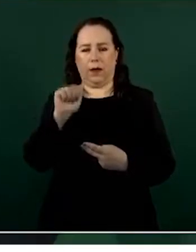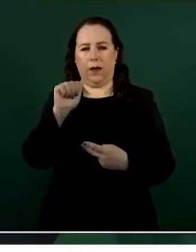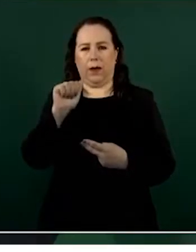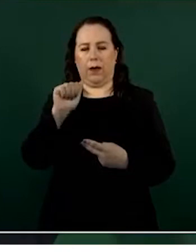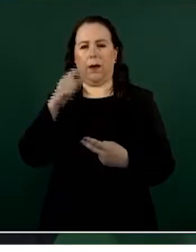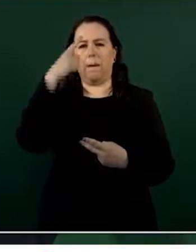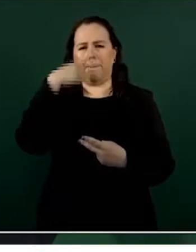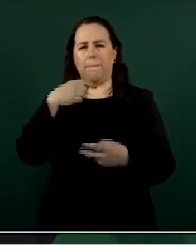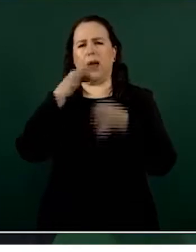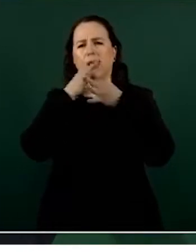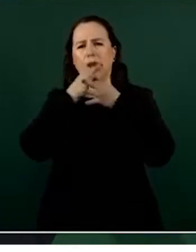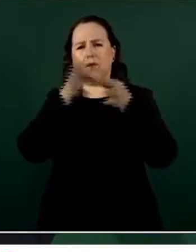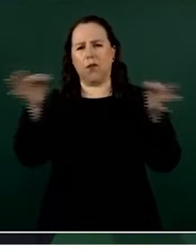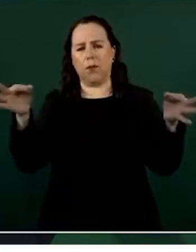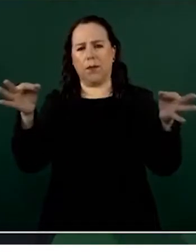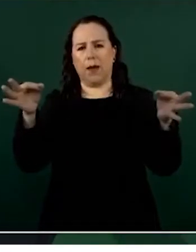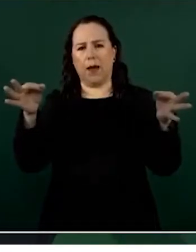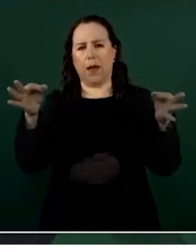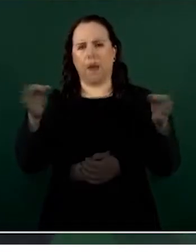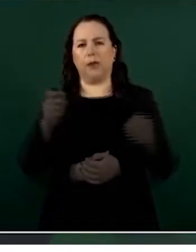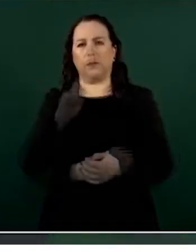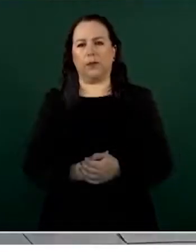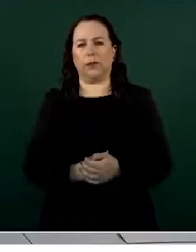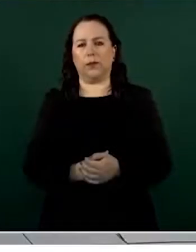sobre la situación de seguridad.